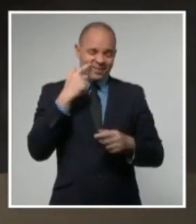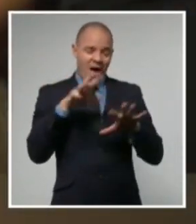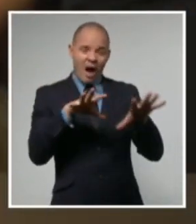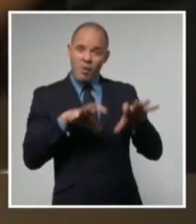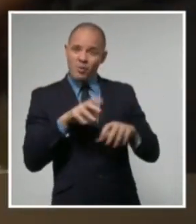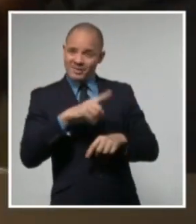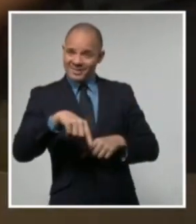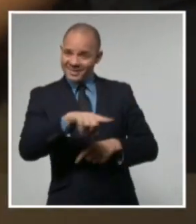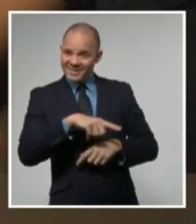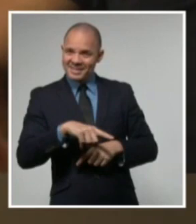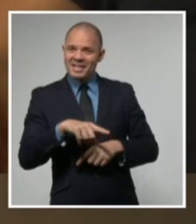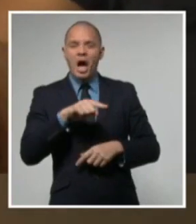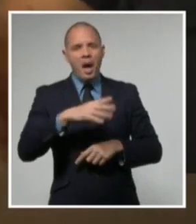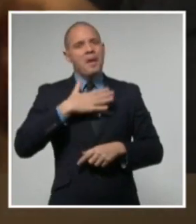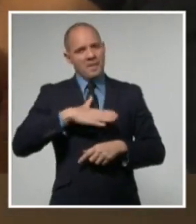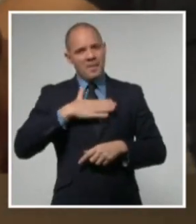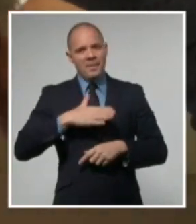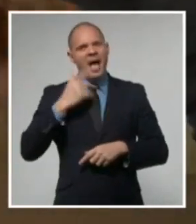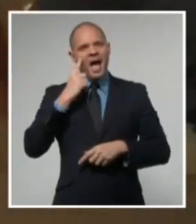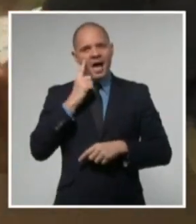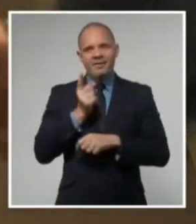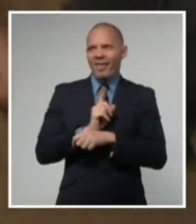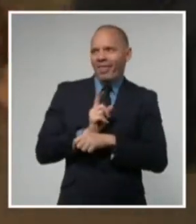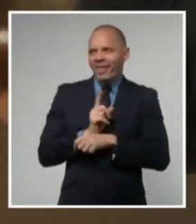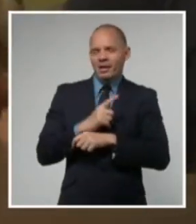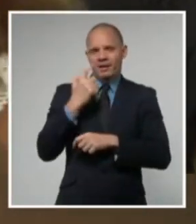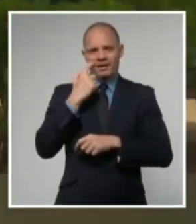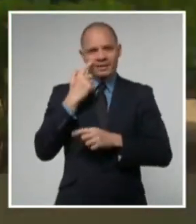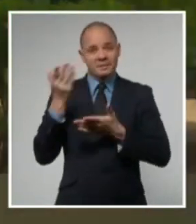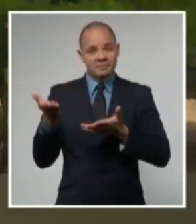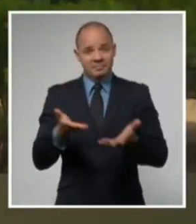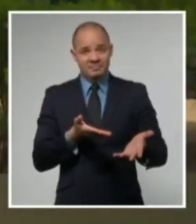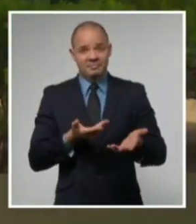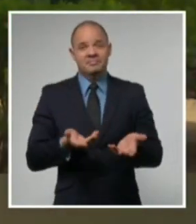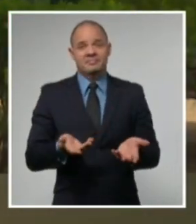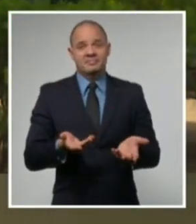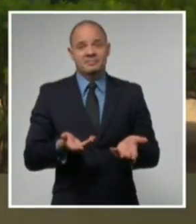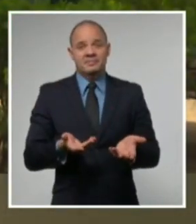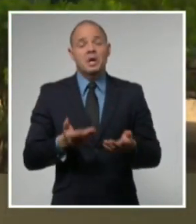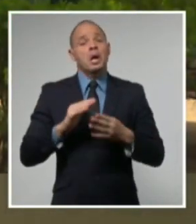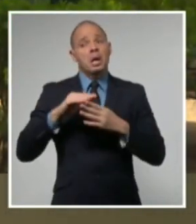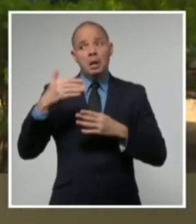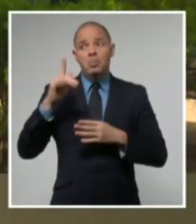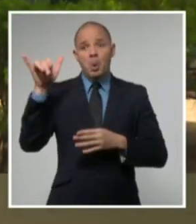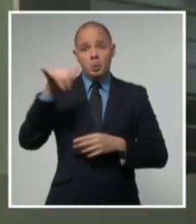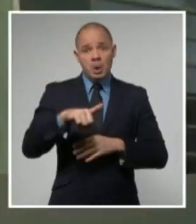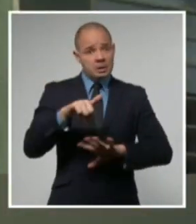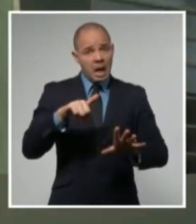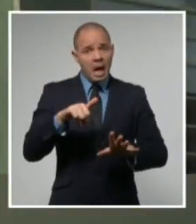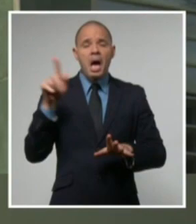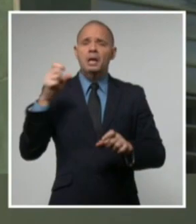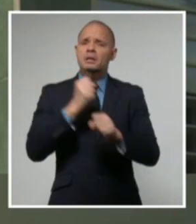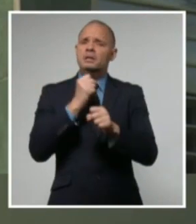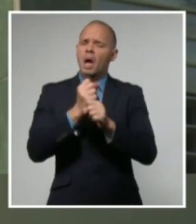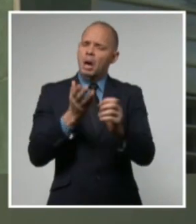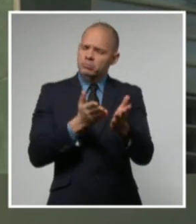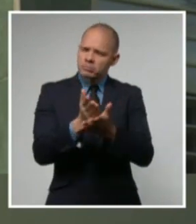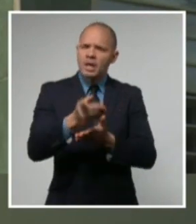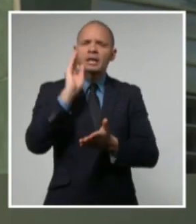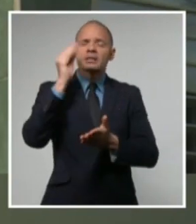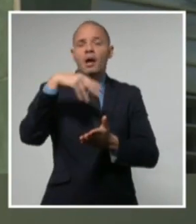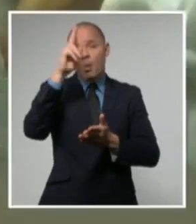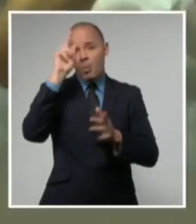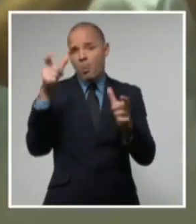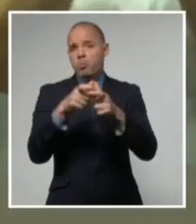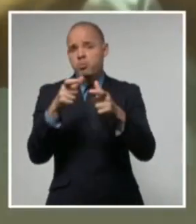festeja en familia su retorno para desde la Policlínica Juan Olimpio Barcasa el continuar su maritaria labor en nombre de la utilidad virtuosa